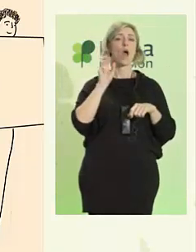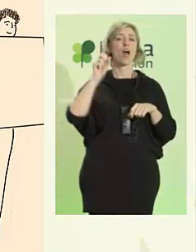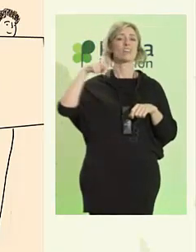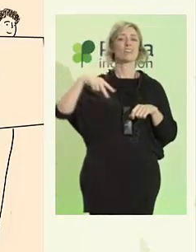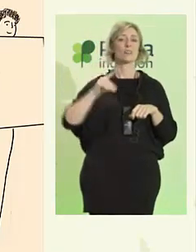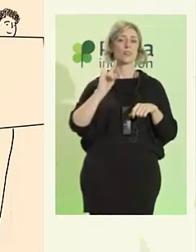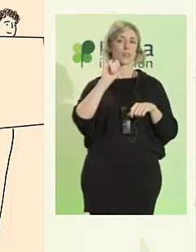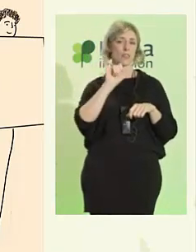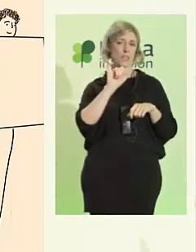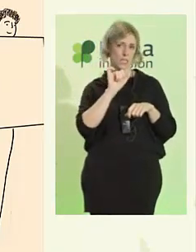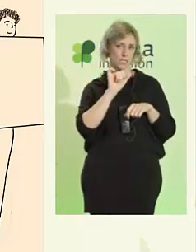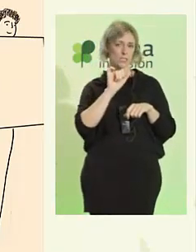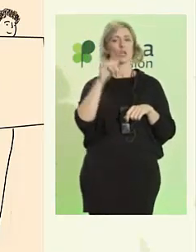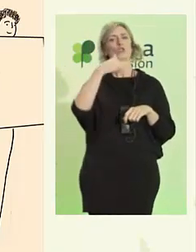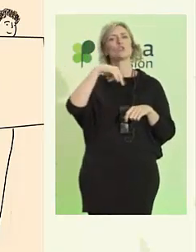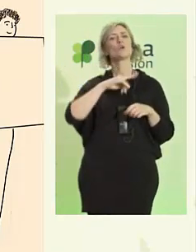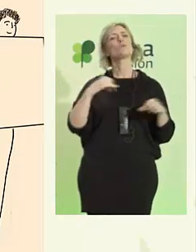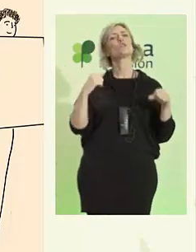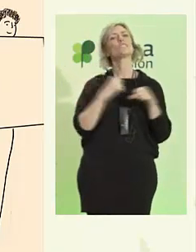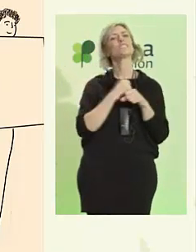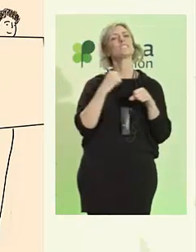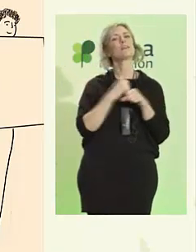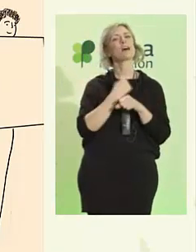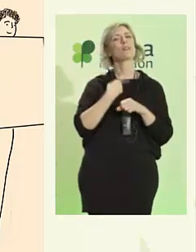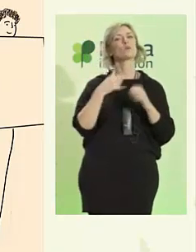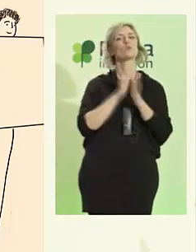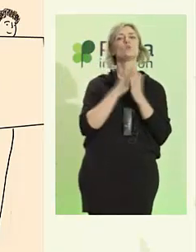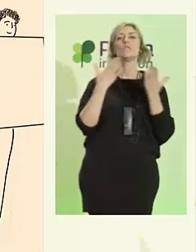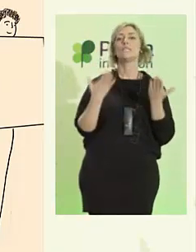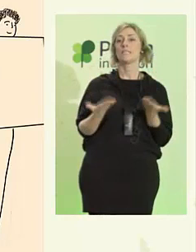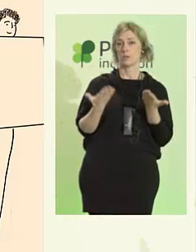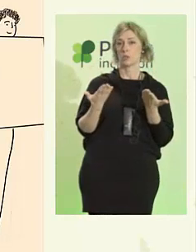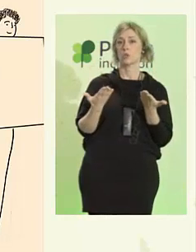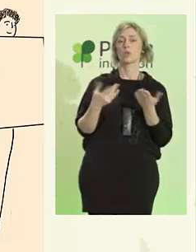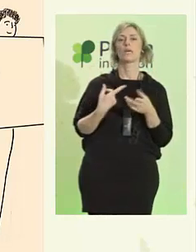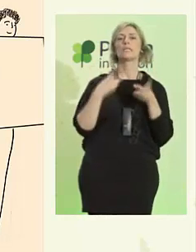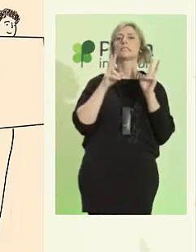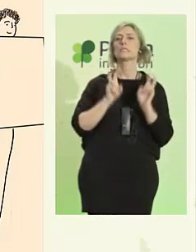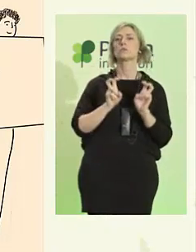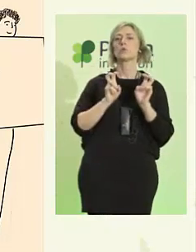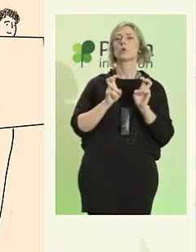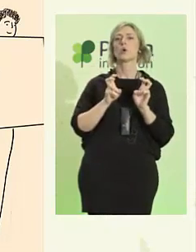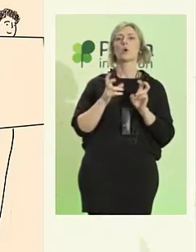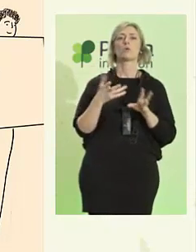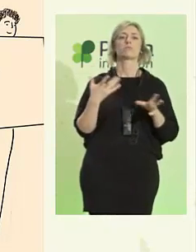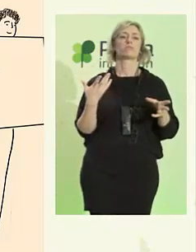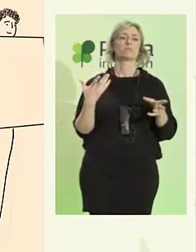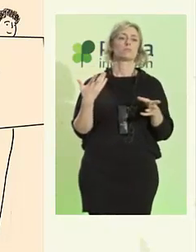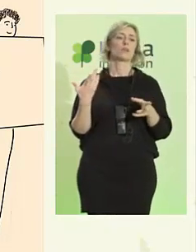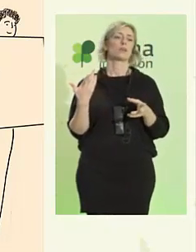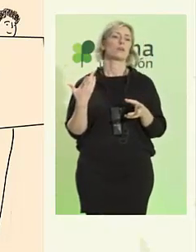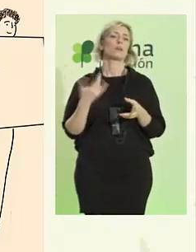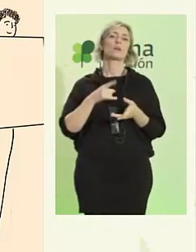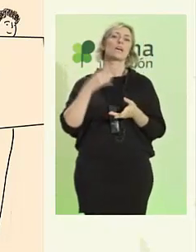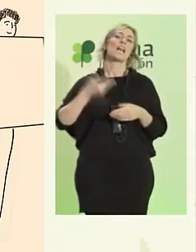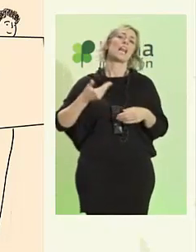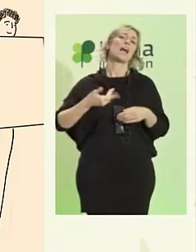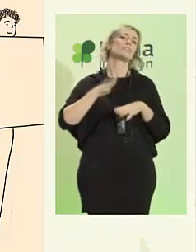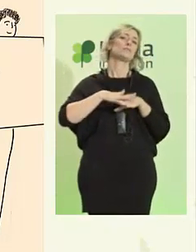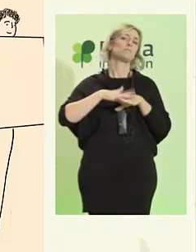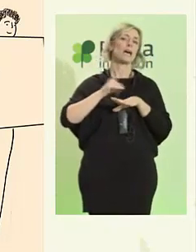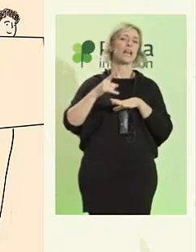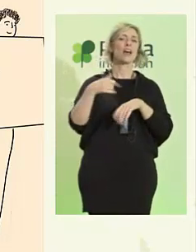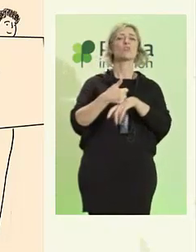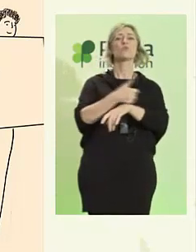en un libro, Las claves para la buena ciudadanía, que se va a publicar el año que viene y esta será una de las ilustraciones